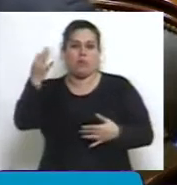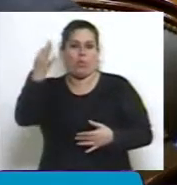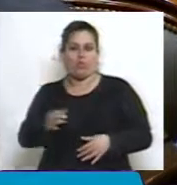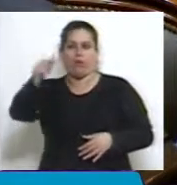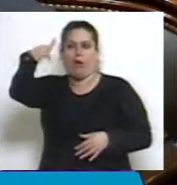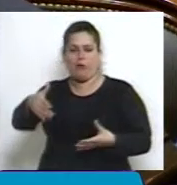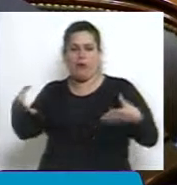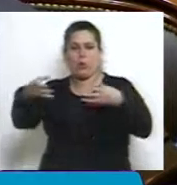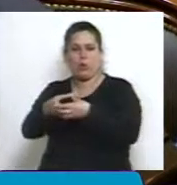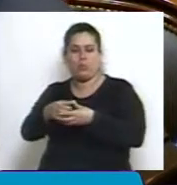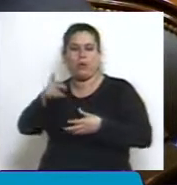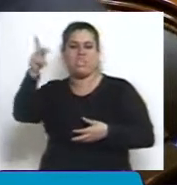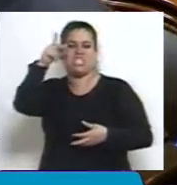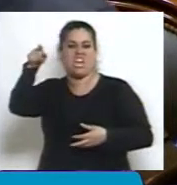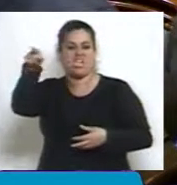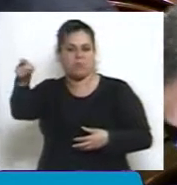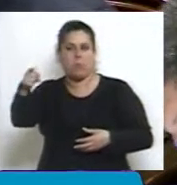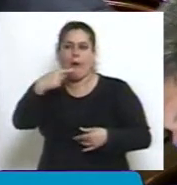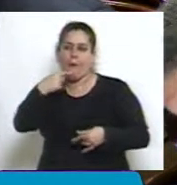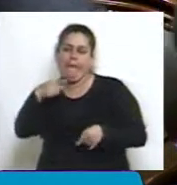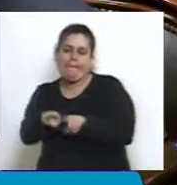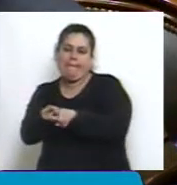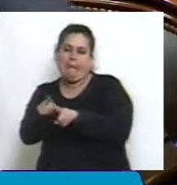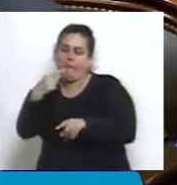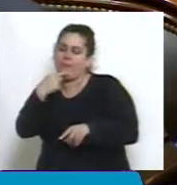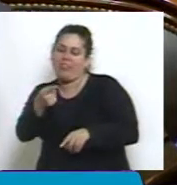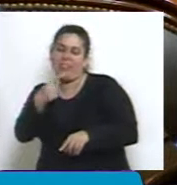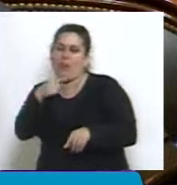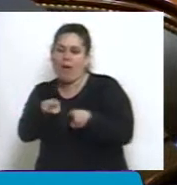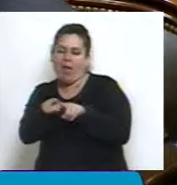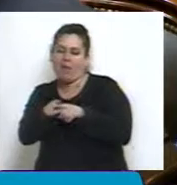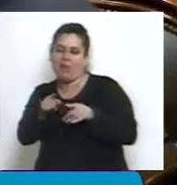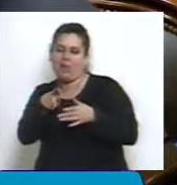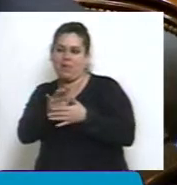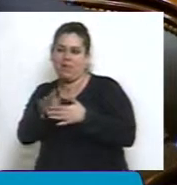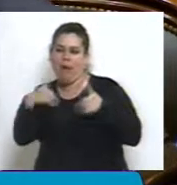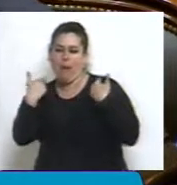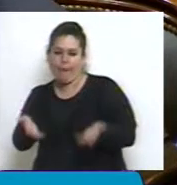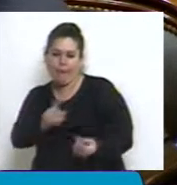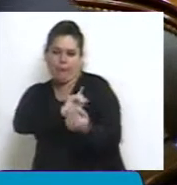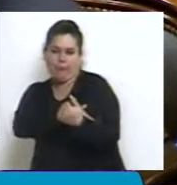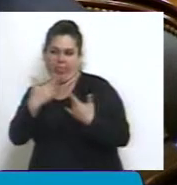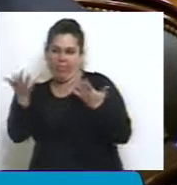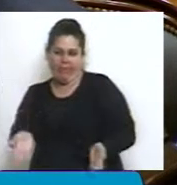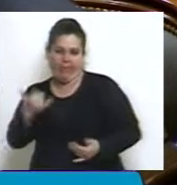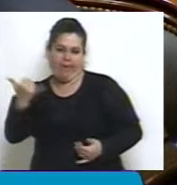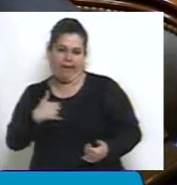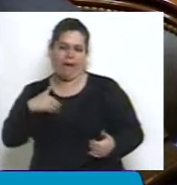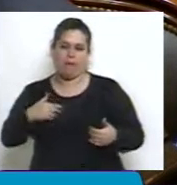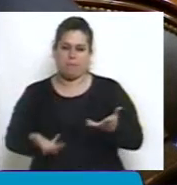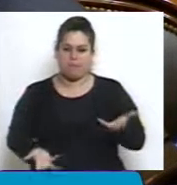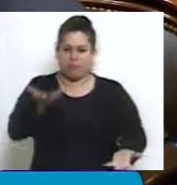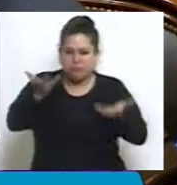se está despidiendo, reafirmando el camino de discrecionalidad, de abuso del poder y de opacidad